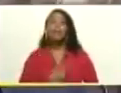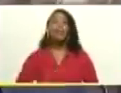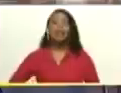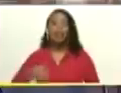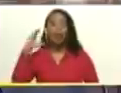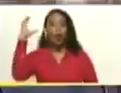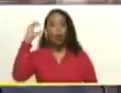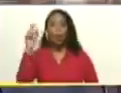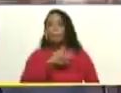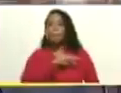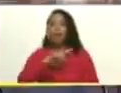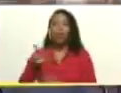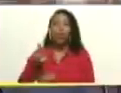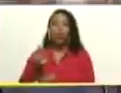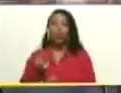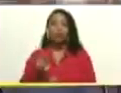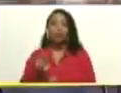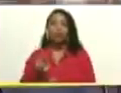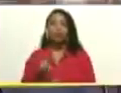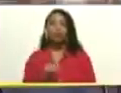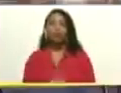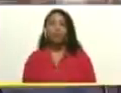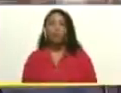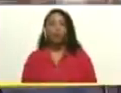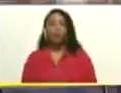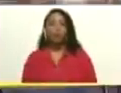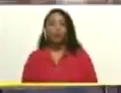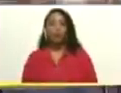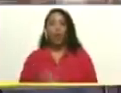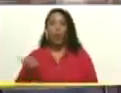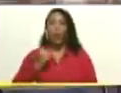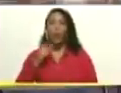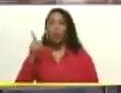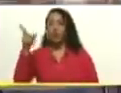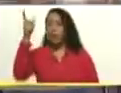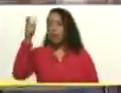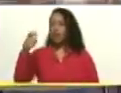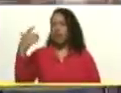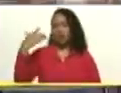y mandó a cualquier persona allí.